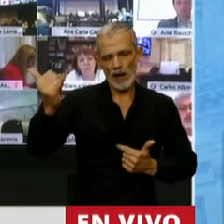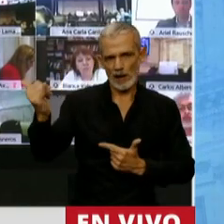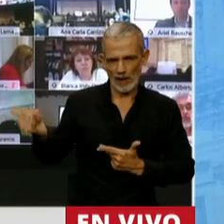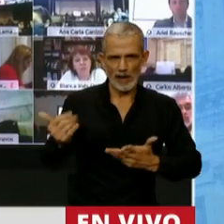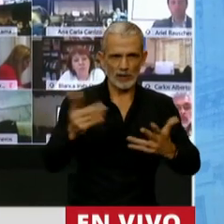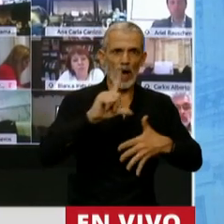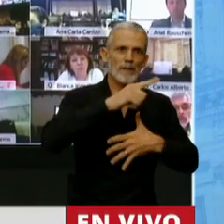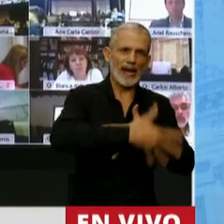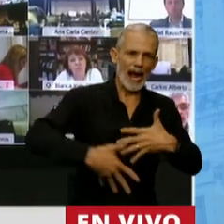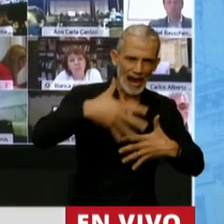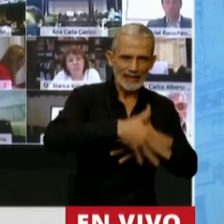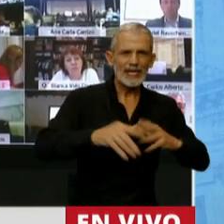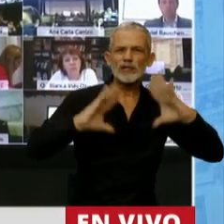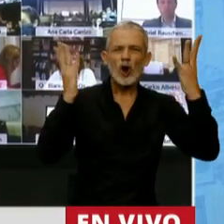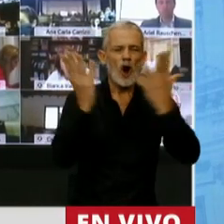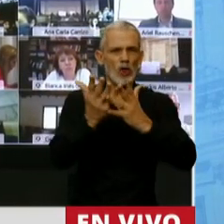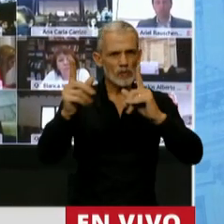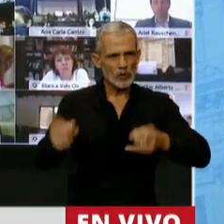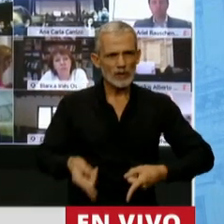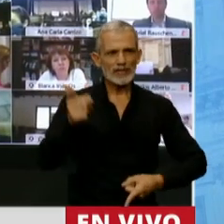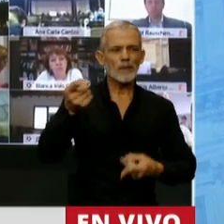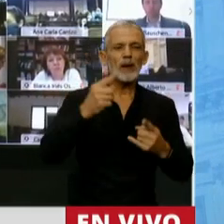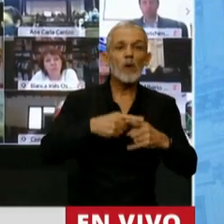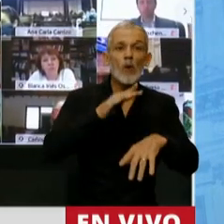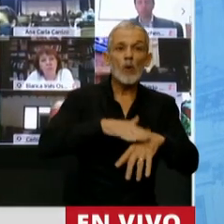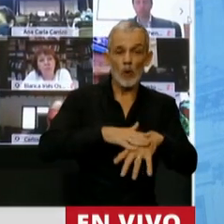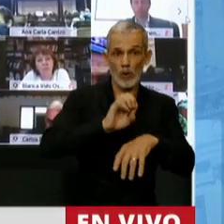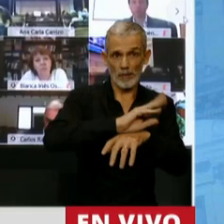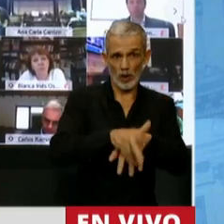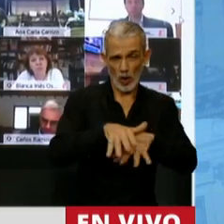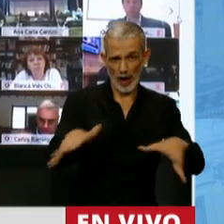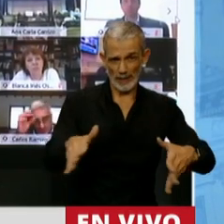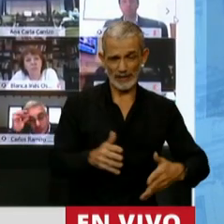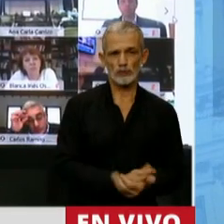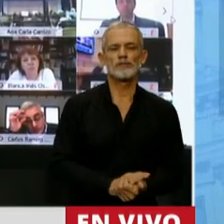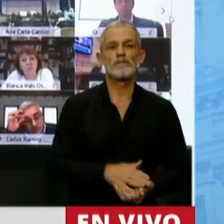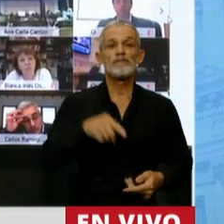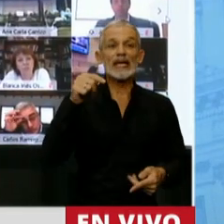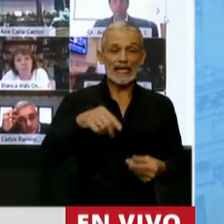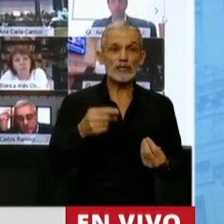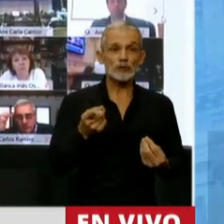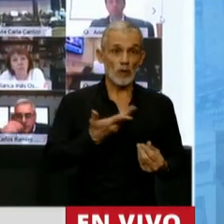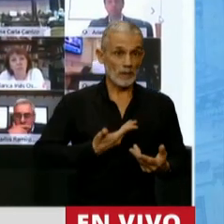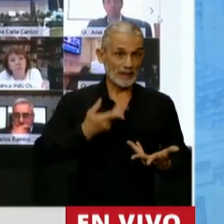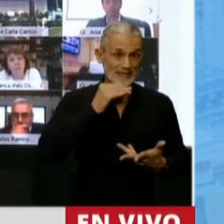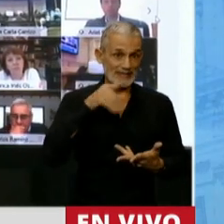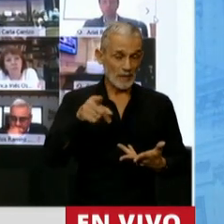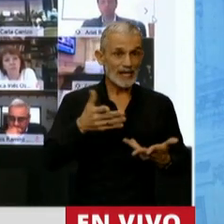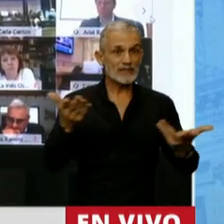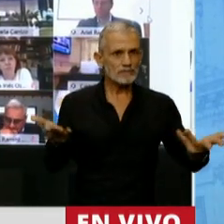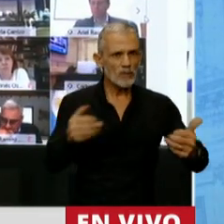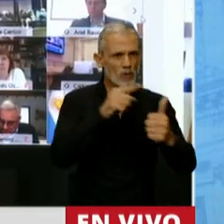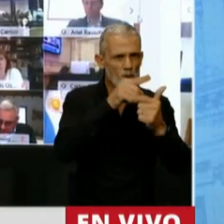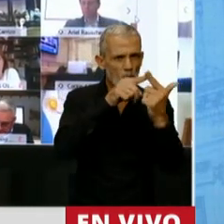pasando en América Latina y en el mundo como consecuencia de la pandemia. Estos son Presidente los ejes